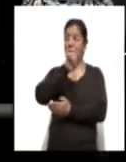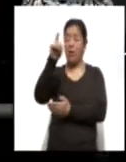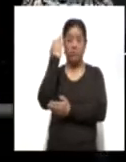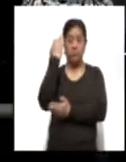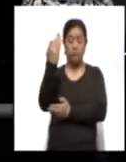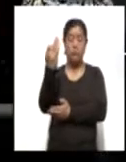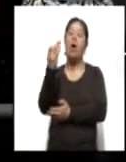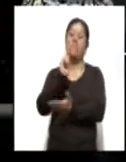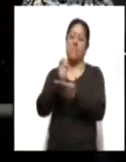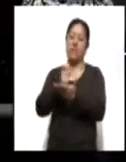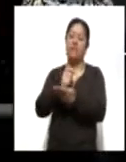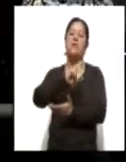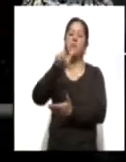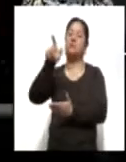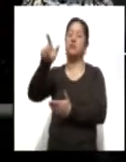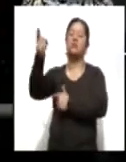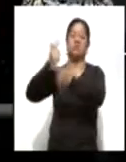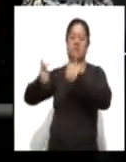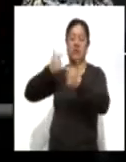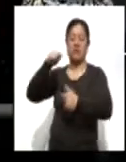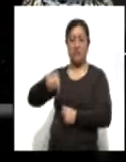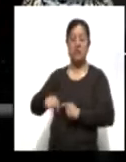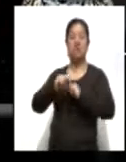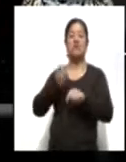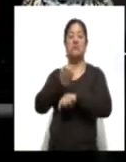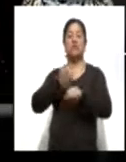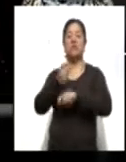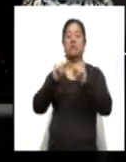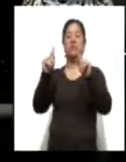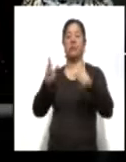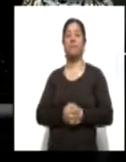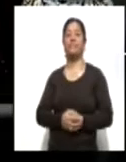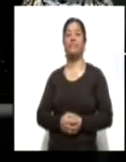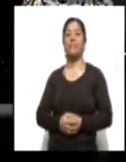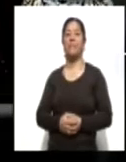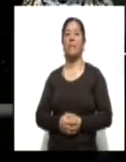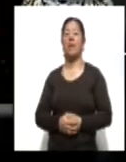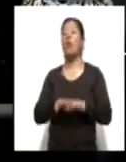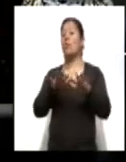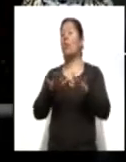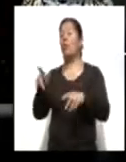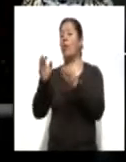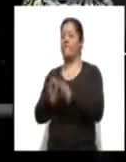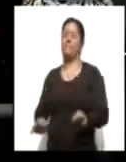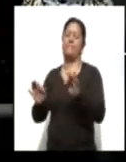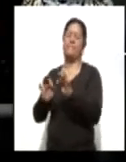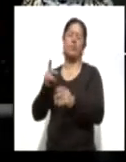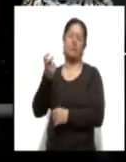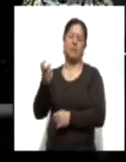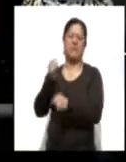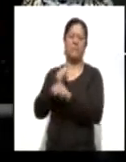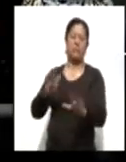gracias, doctor, por esta información que sin duda es de vital importancia, sobre todo para el gobierno del estado y para nuestro estado